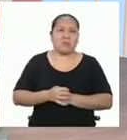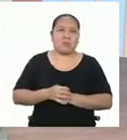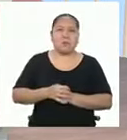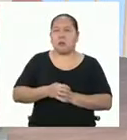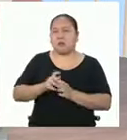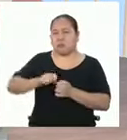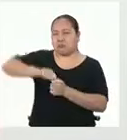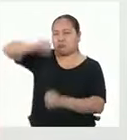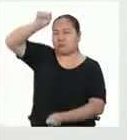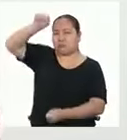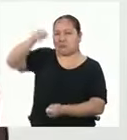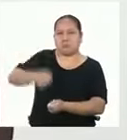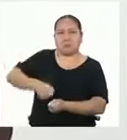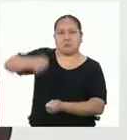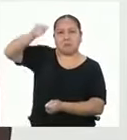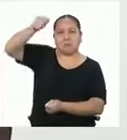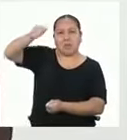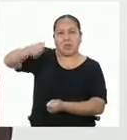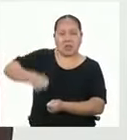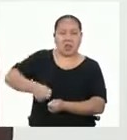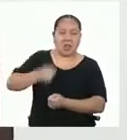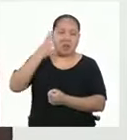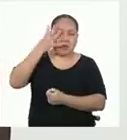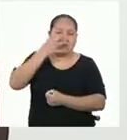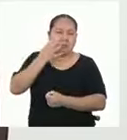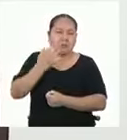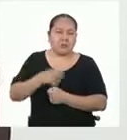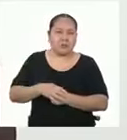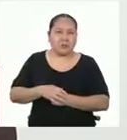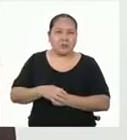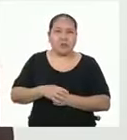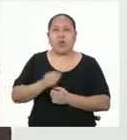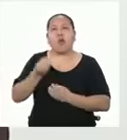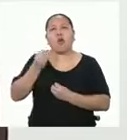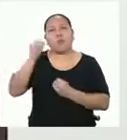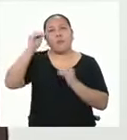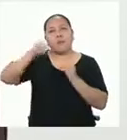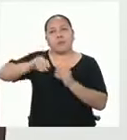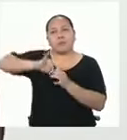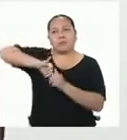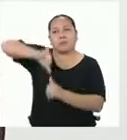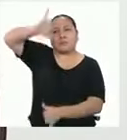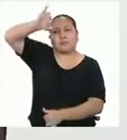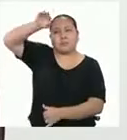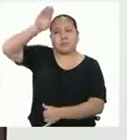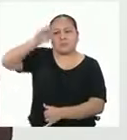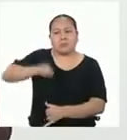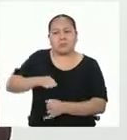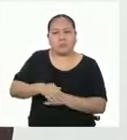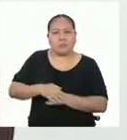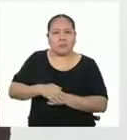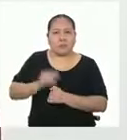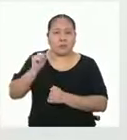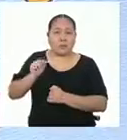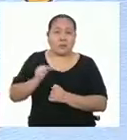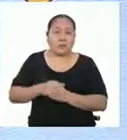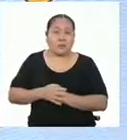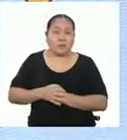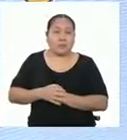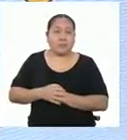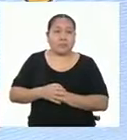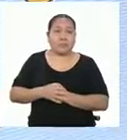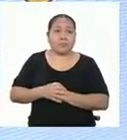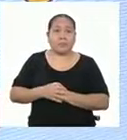cierre colorido, eso sí. ¿Y cómo calcularías esa longitud? Me refiero a la que debe medir el cierre.